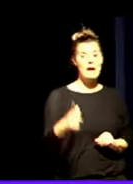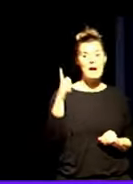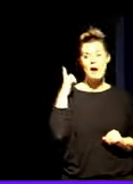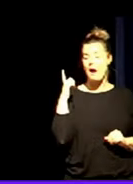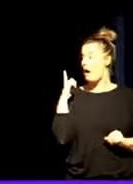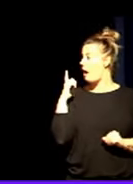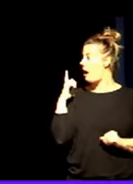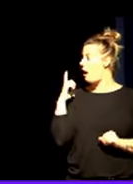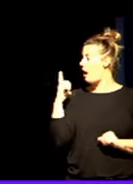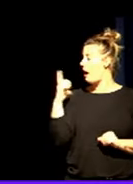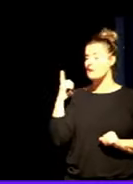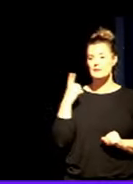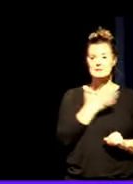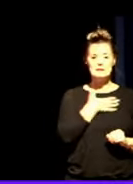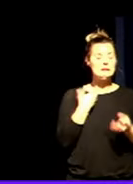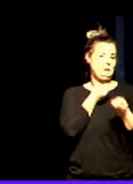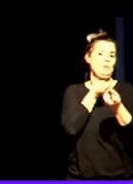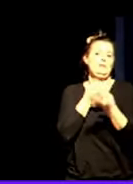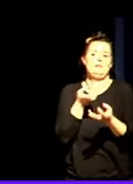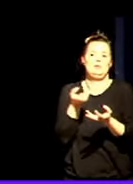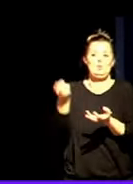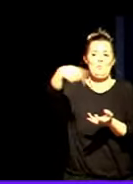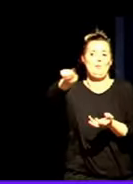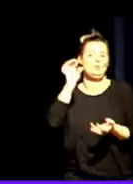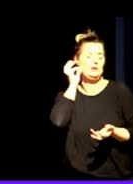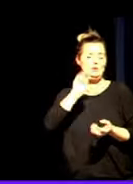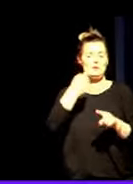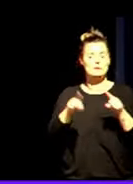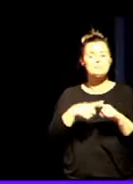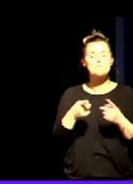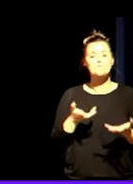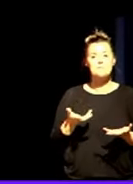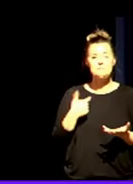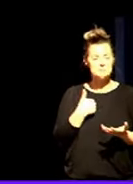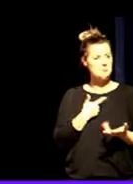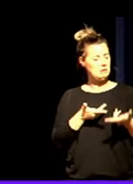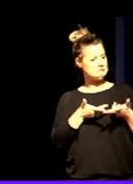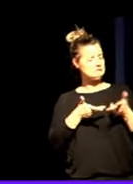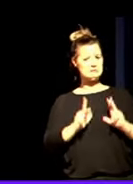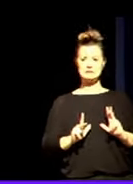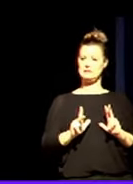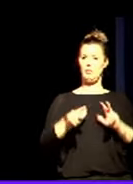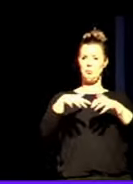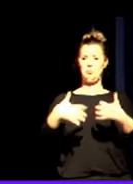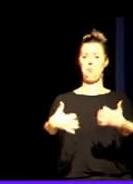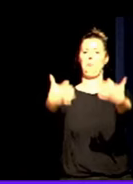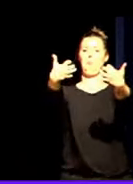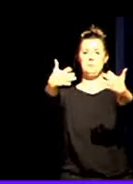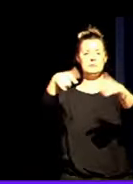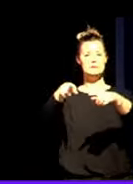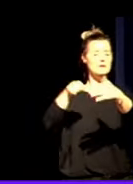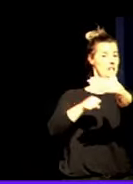Ayer, voy a compartir otra cosa con vosotras, estaba sentado por la mitad de la sala, y en la parte de atrás,